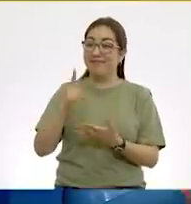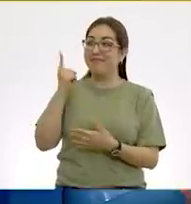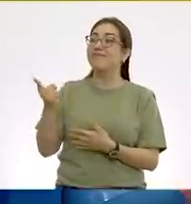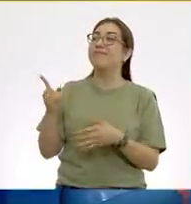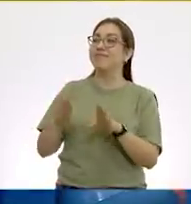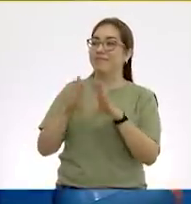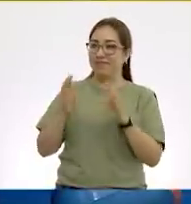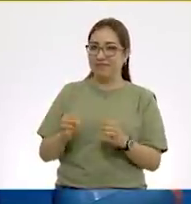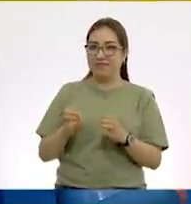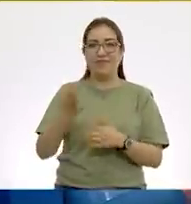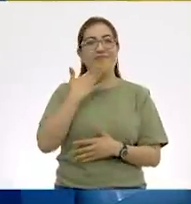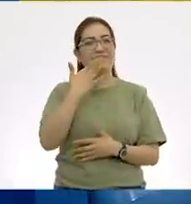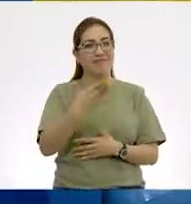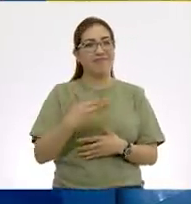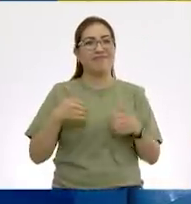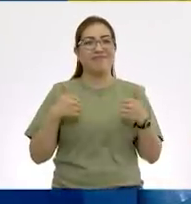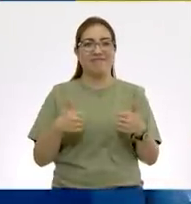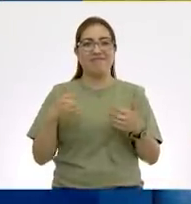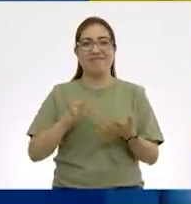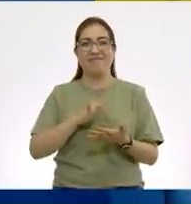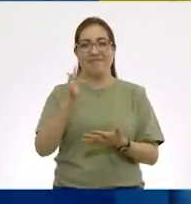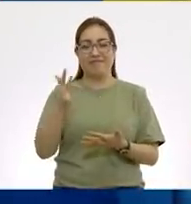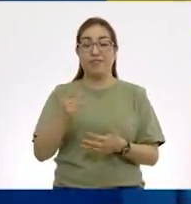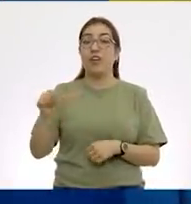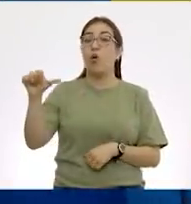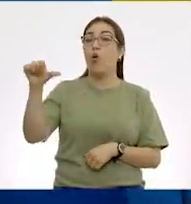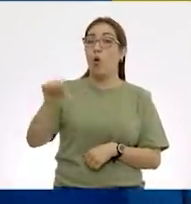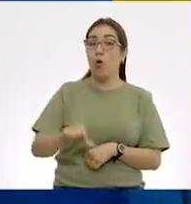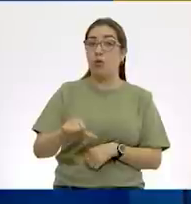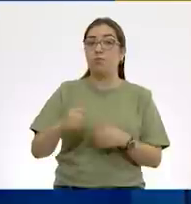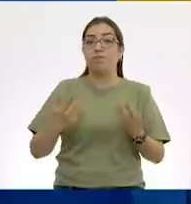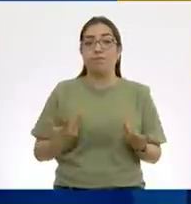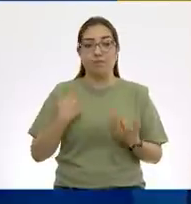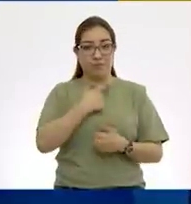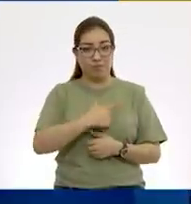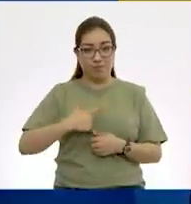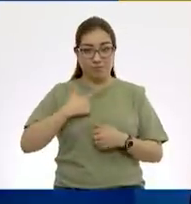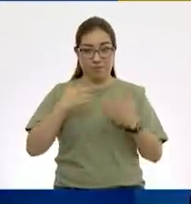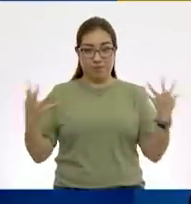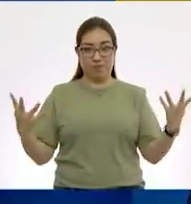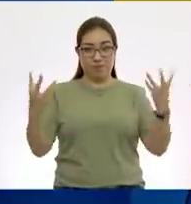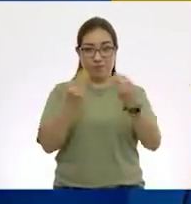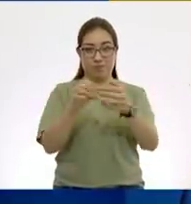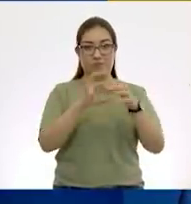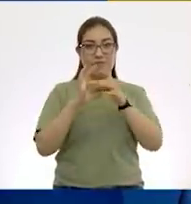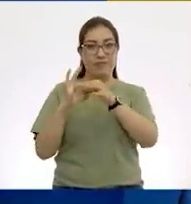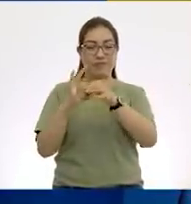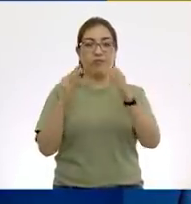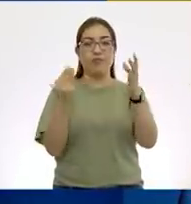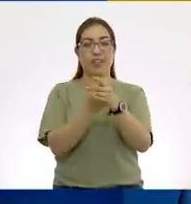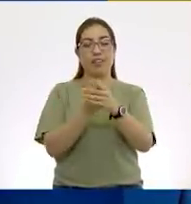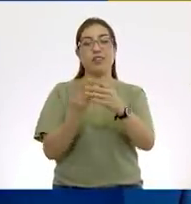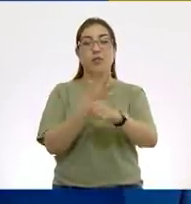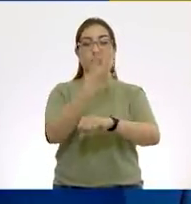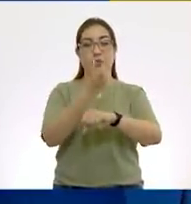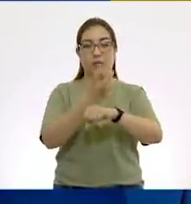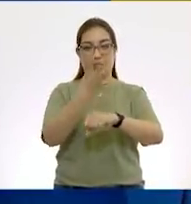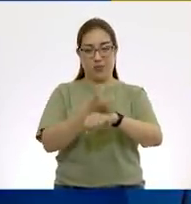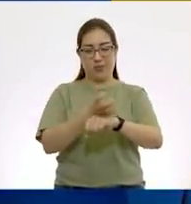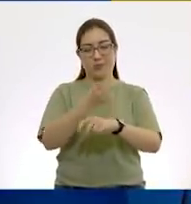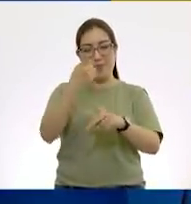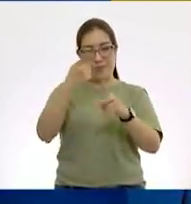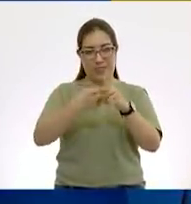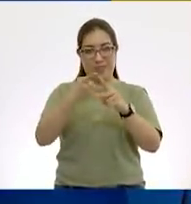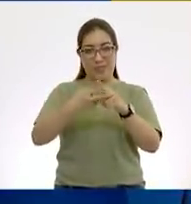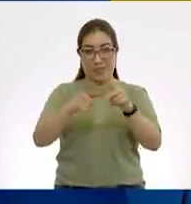Se ve todo bien, gracias. Perfecto. Hoy vamos a tener el gusto de estar con ustedes en esta clase de matemáticas de cuarto grado. ¿Listos?